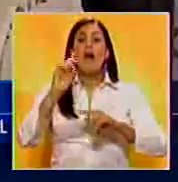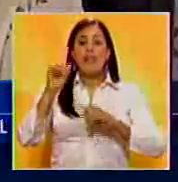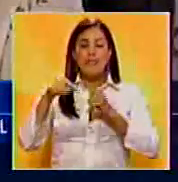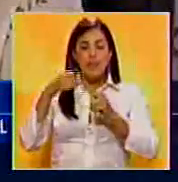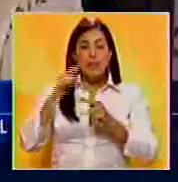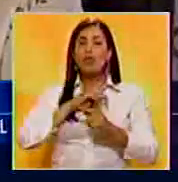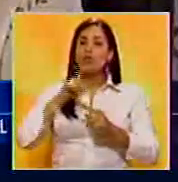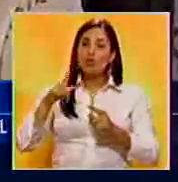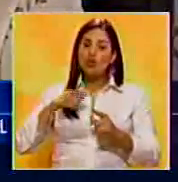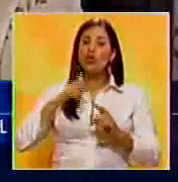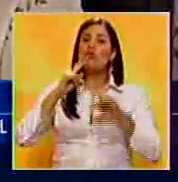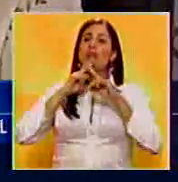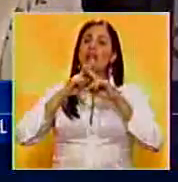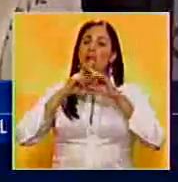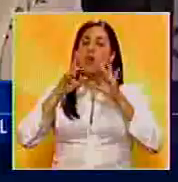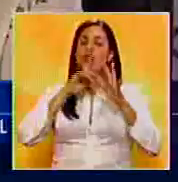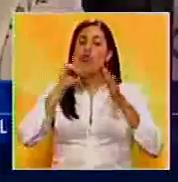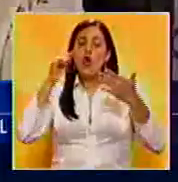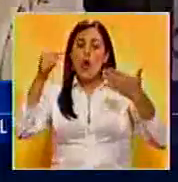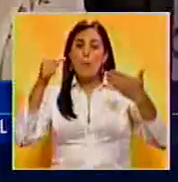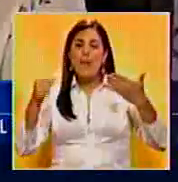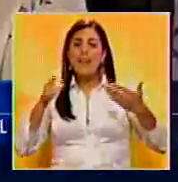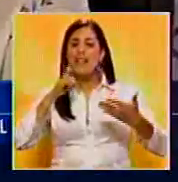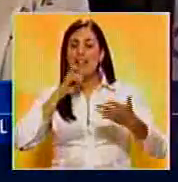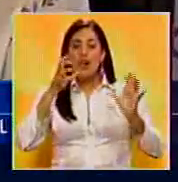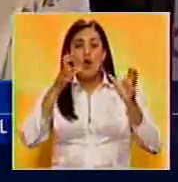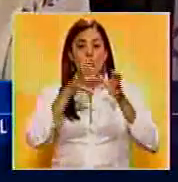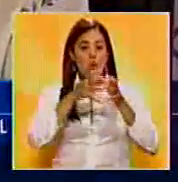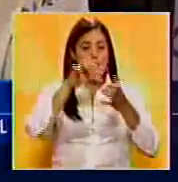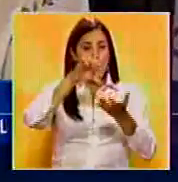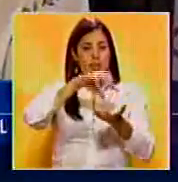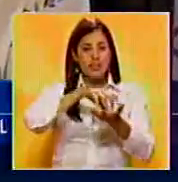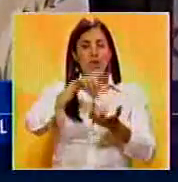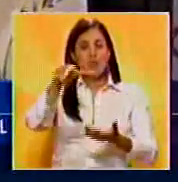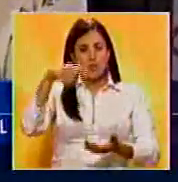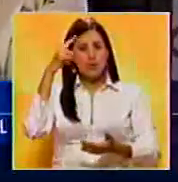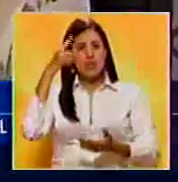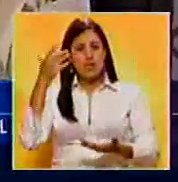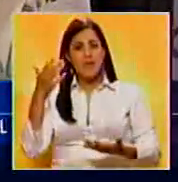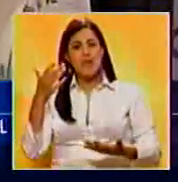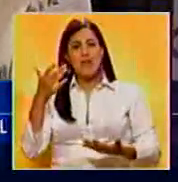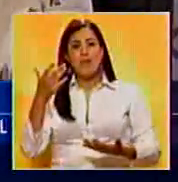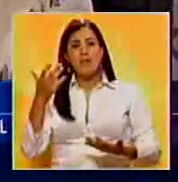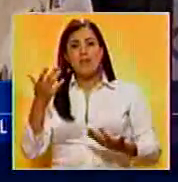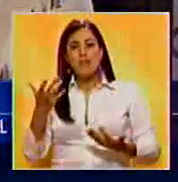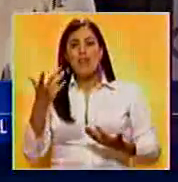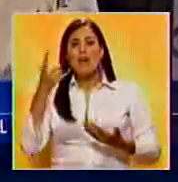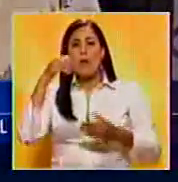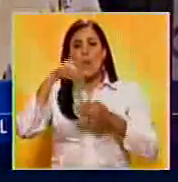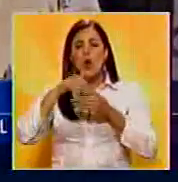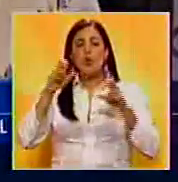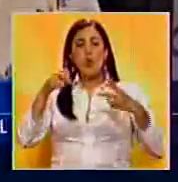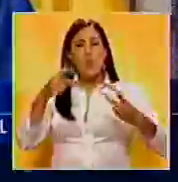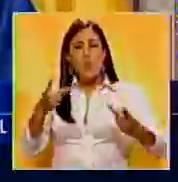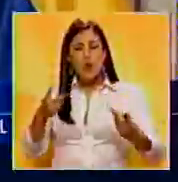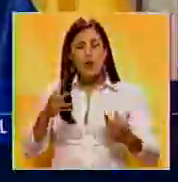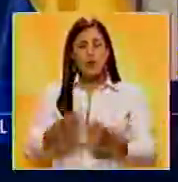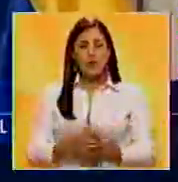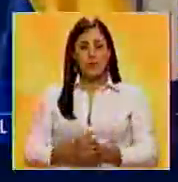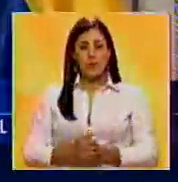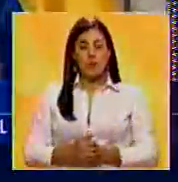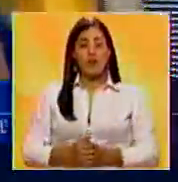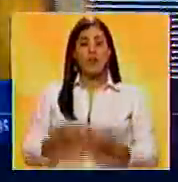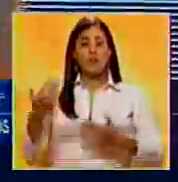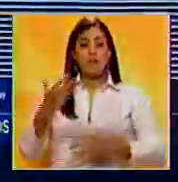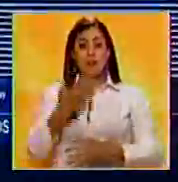estaremos dando los resultados de los sectoriales, que como bien sabemos, es una elección novedosa. Para el